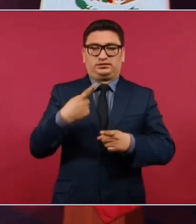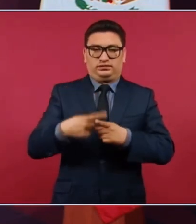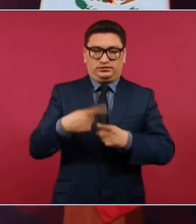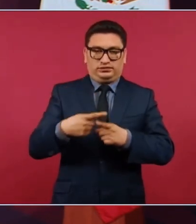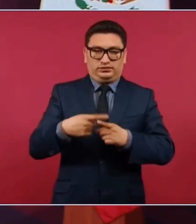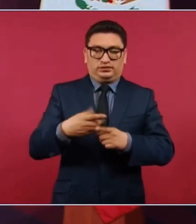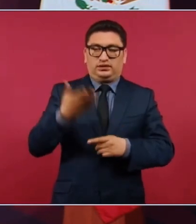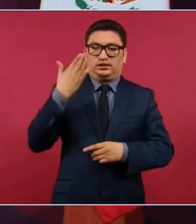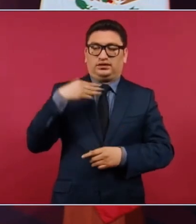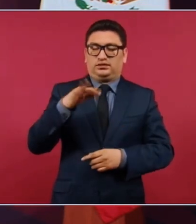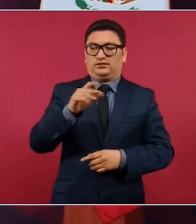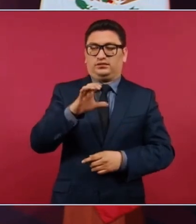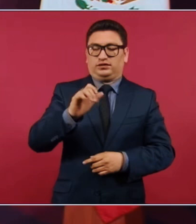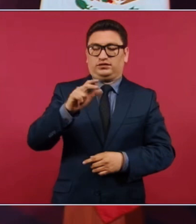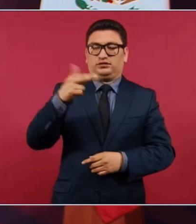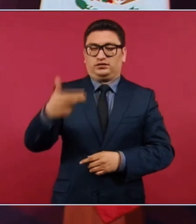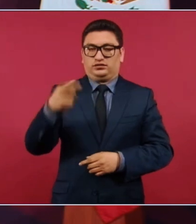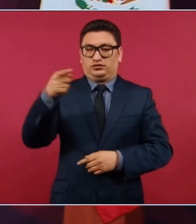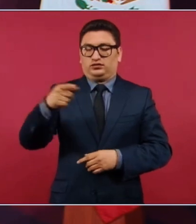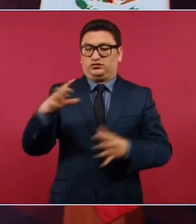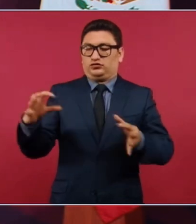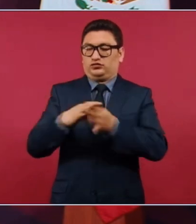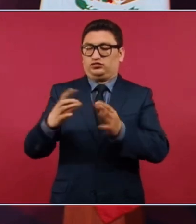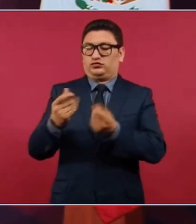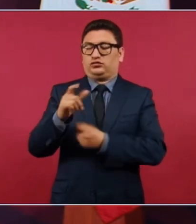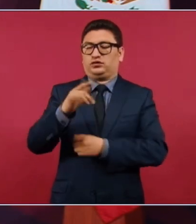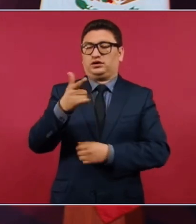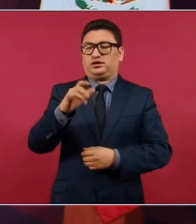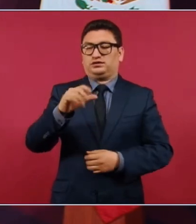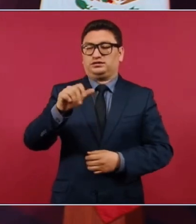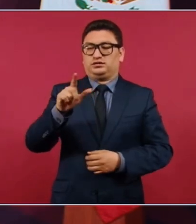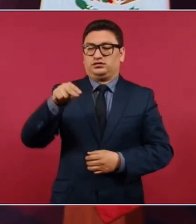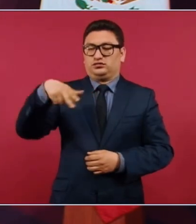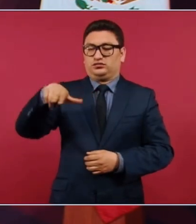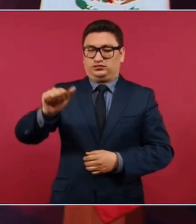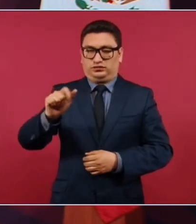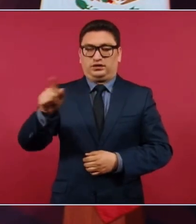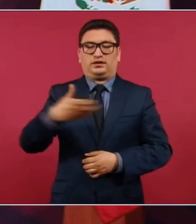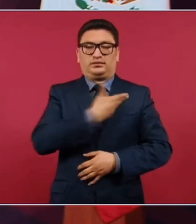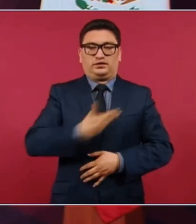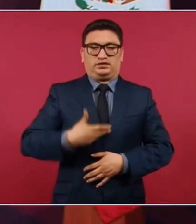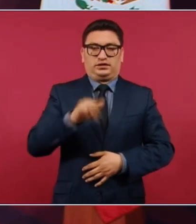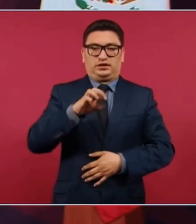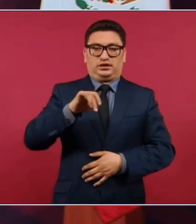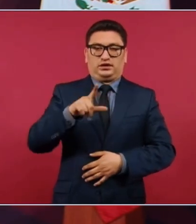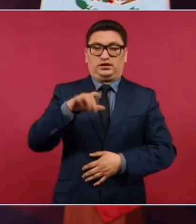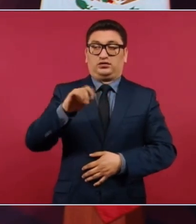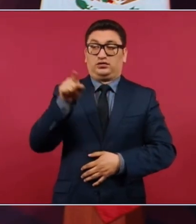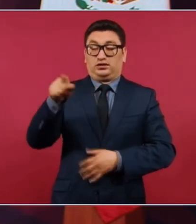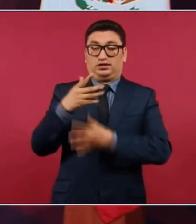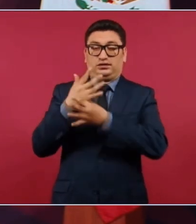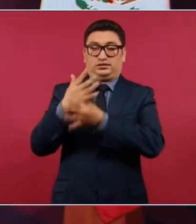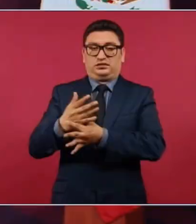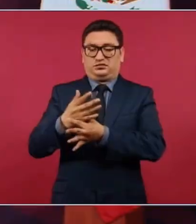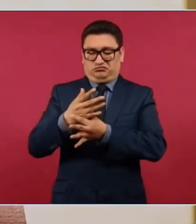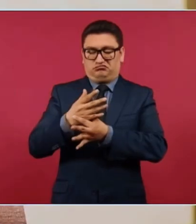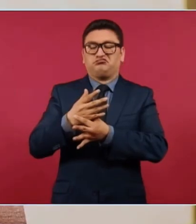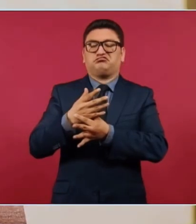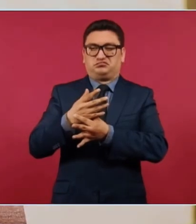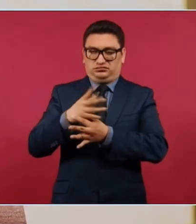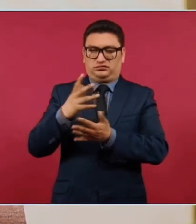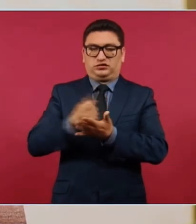desatado por Calderón en su sexenio de la mano de García Luna. El presidente López Obrador apostó y ganó.